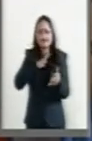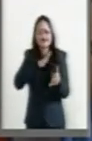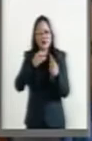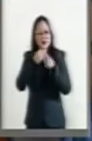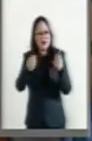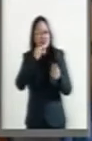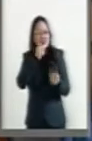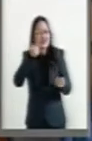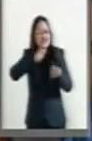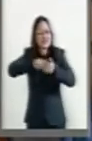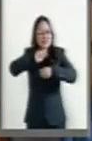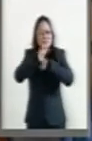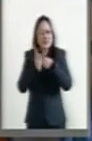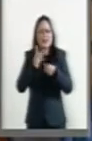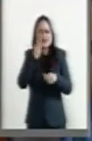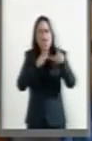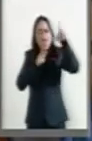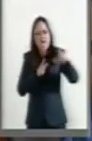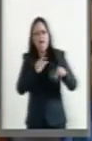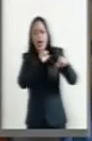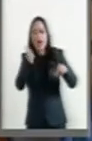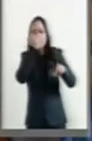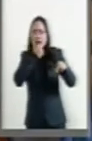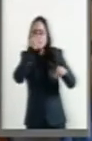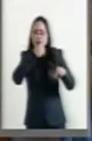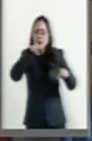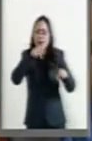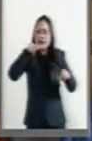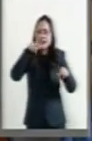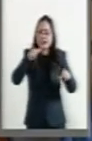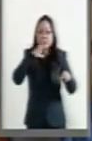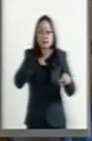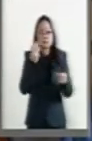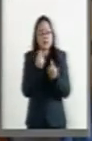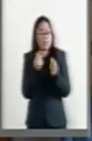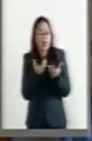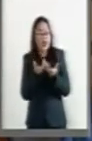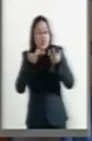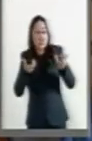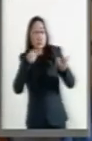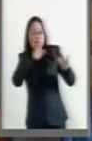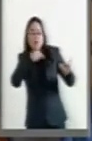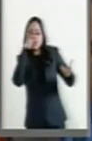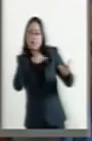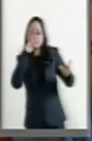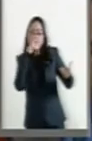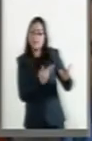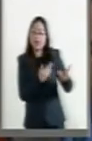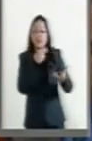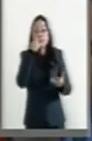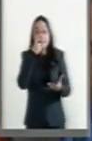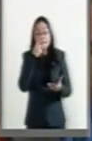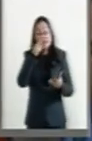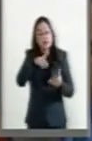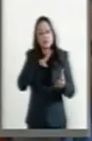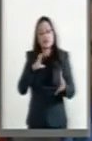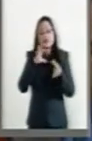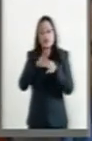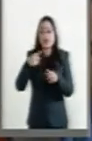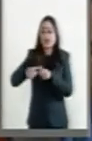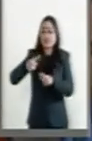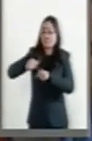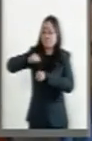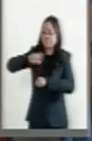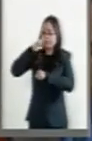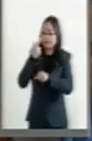además ha marginado a los normalistas, que ha permitido el clasismo que los ha sentenciado. El desorden nacional que permite que un teniente de